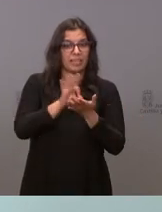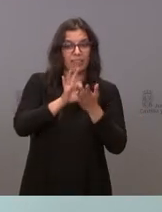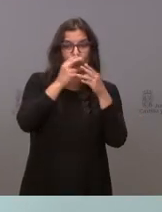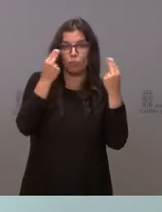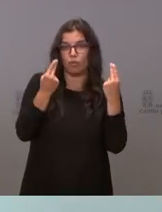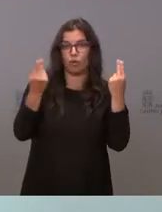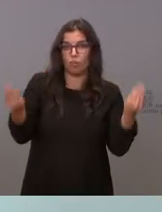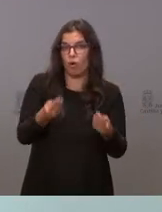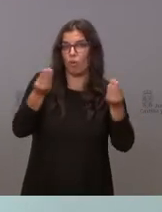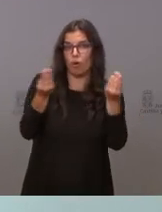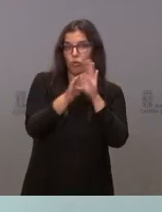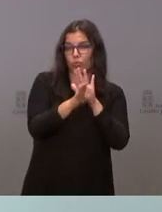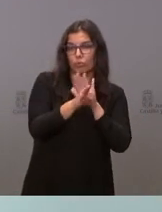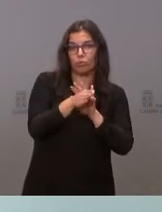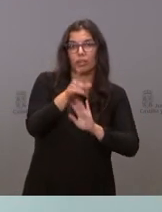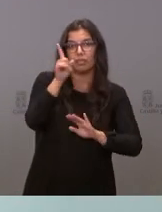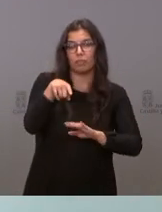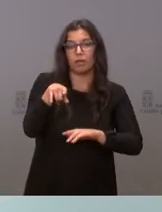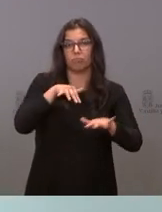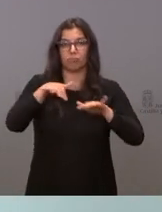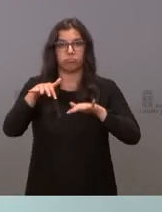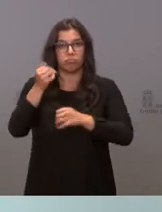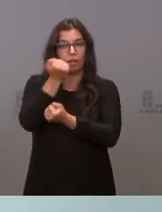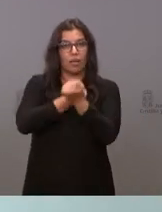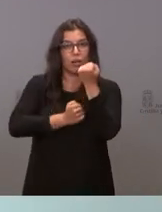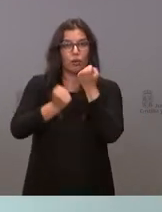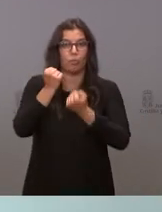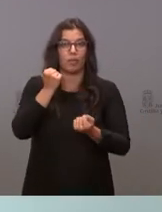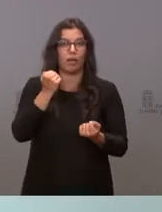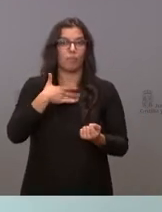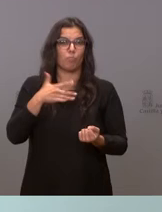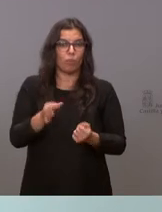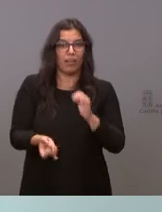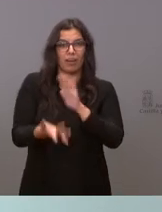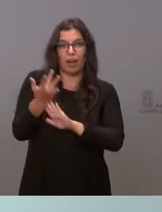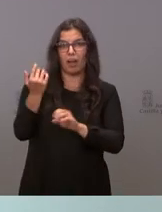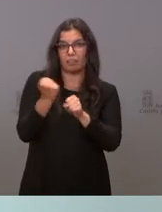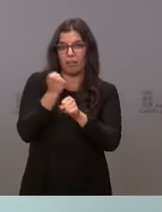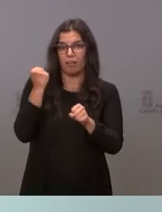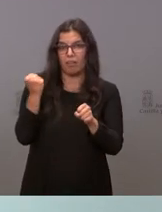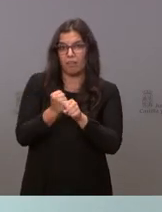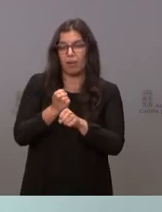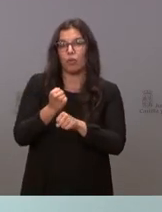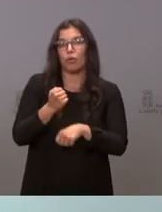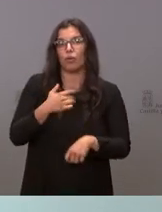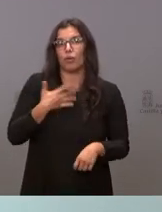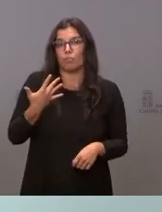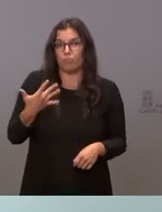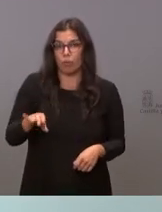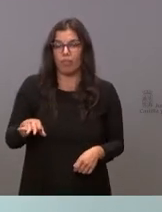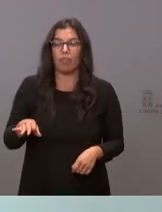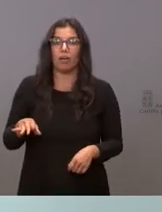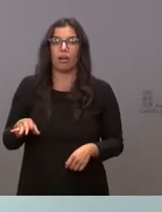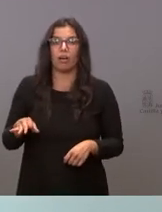públicos y una economía que sea capaz de generar puestos de trabajo y que sea capaz de